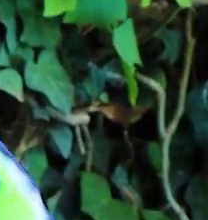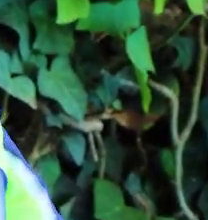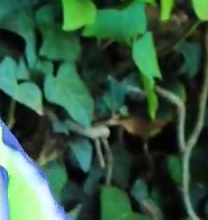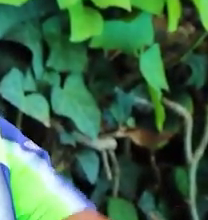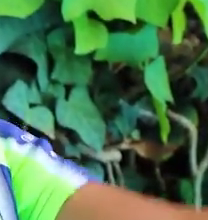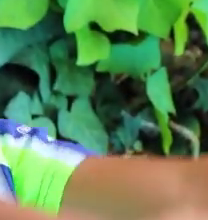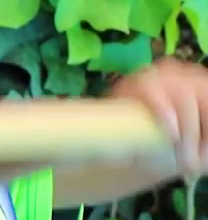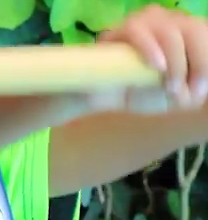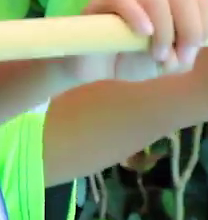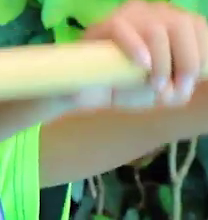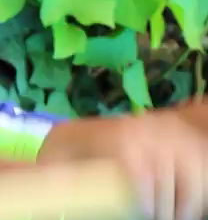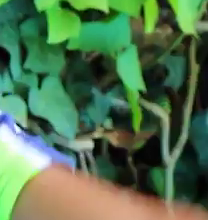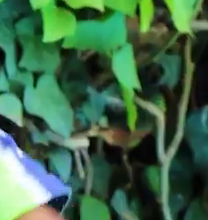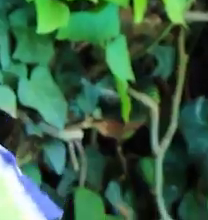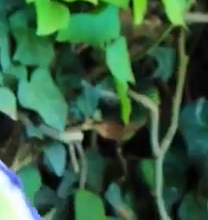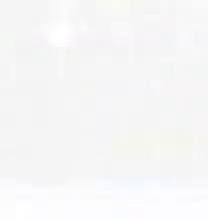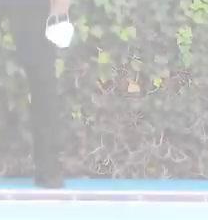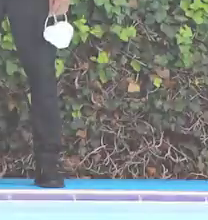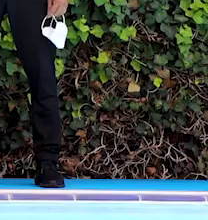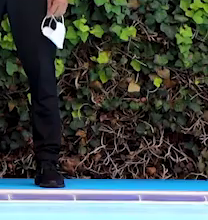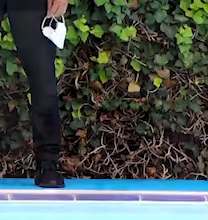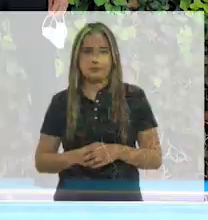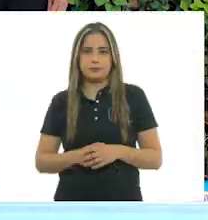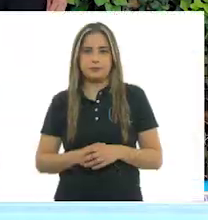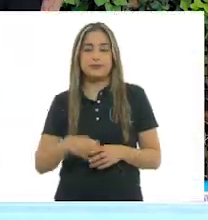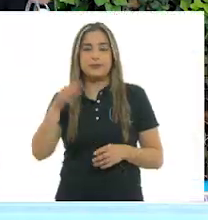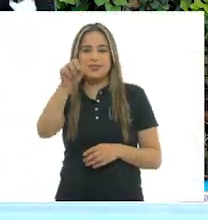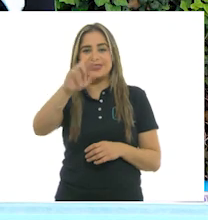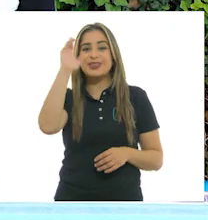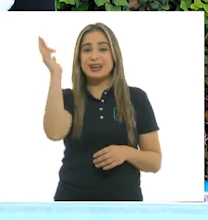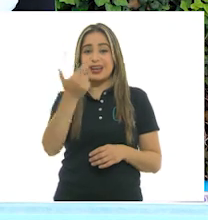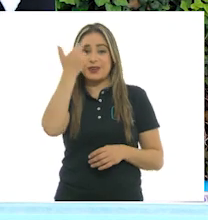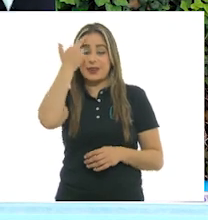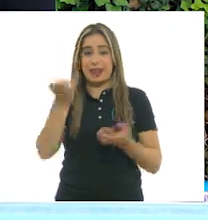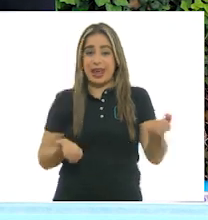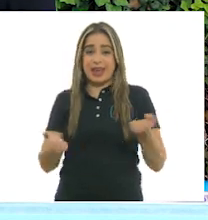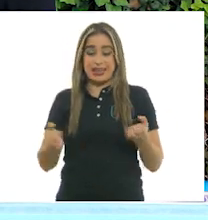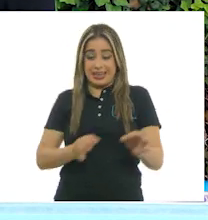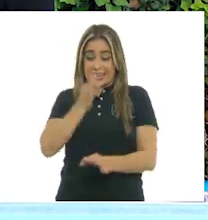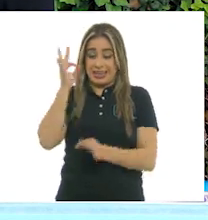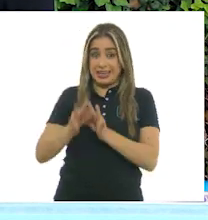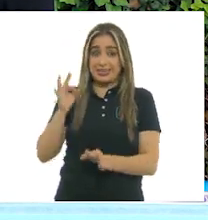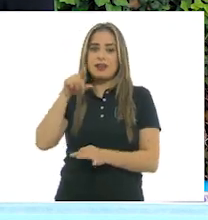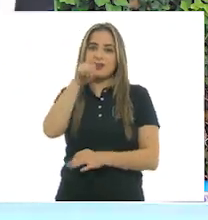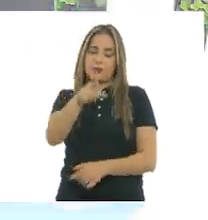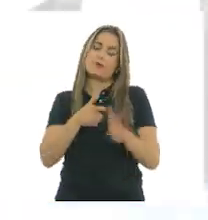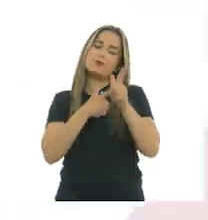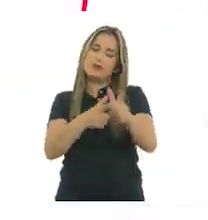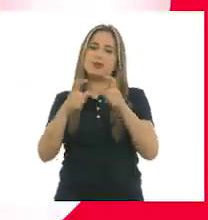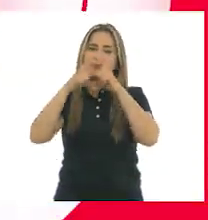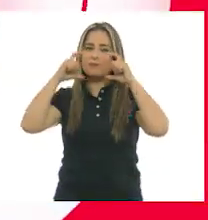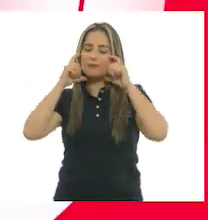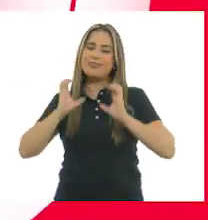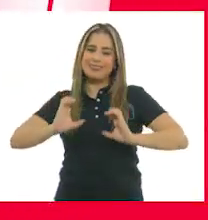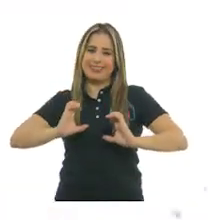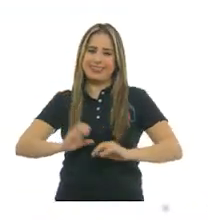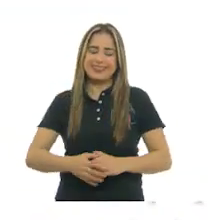Muy bien. Descansamos. Recuerda, al terminar la activación, no olvides la protección.